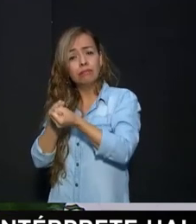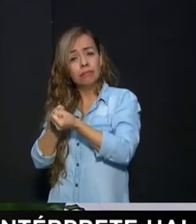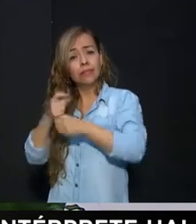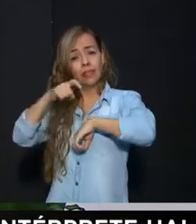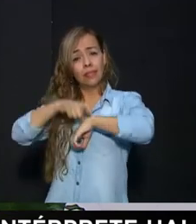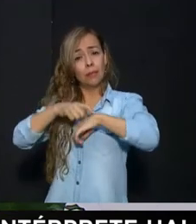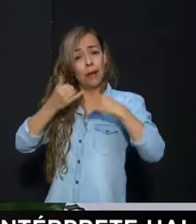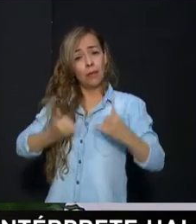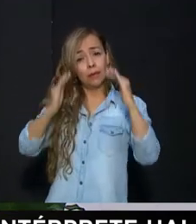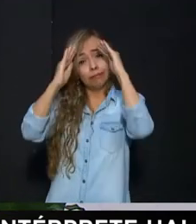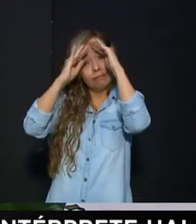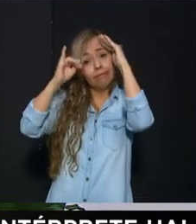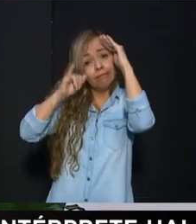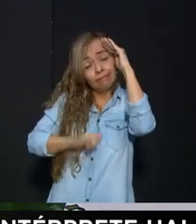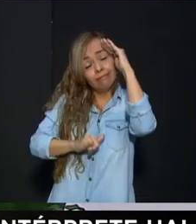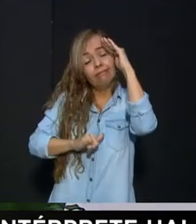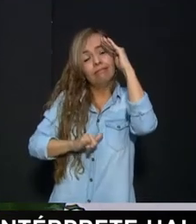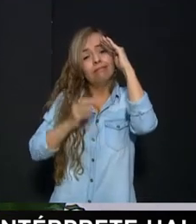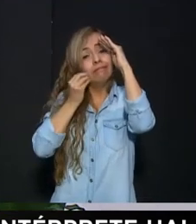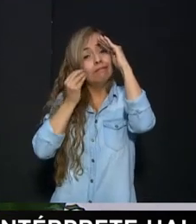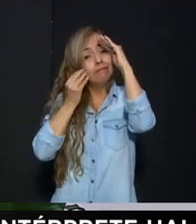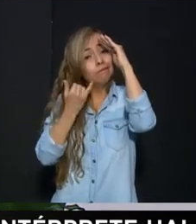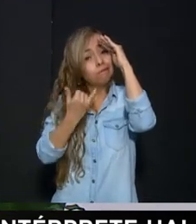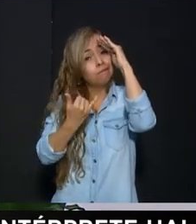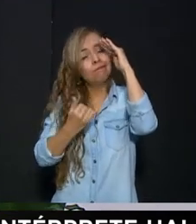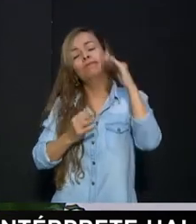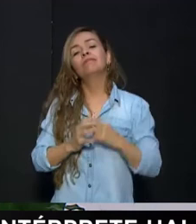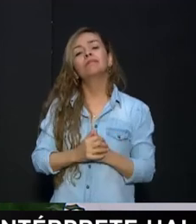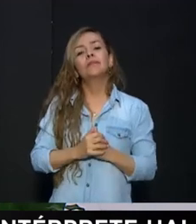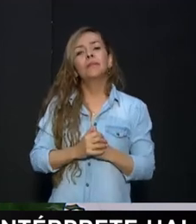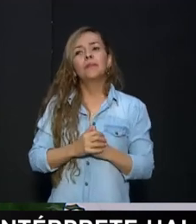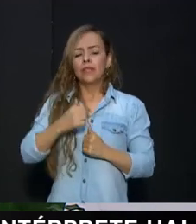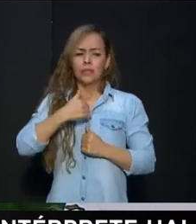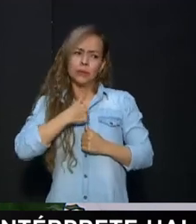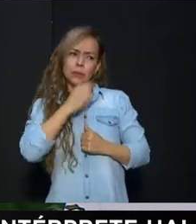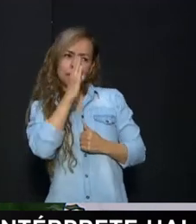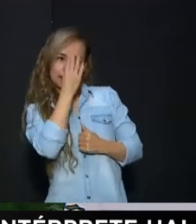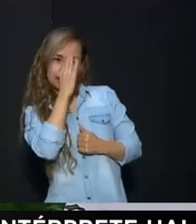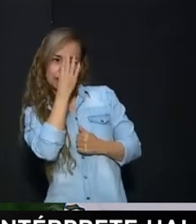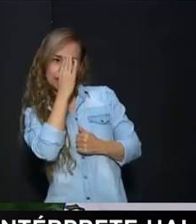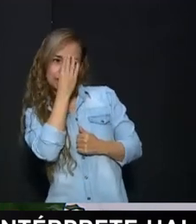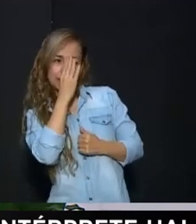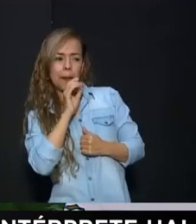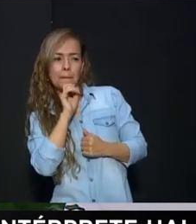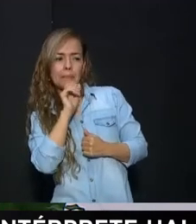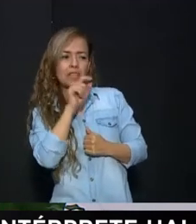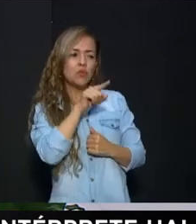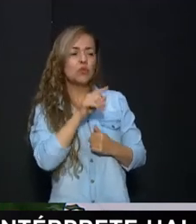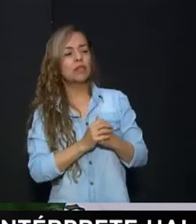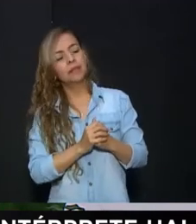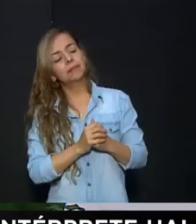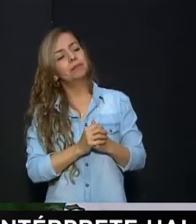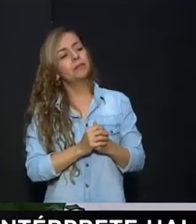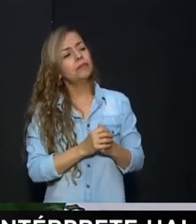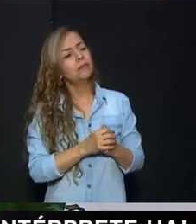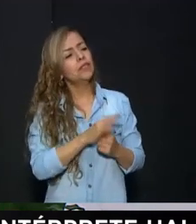estamos pasando De confinamiento En los hogares Bueno Yo tengo una duda Cada que se me ocurre Con ustedes Y es ¿Cuántos estudiantes Han